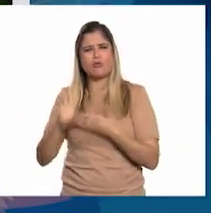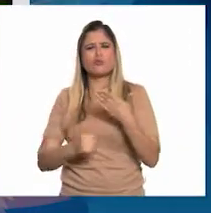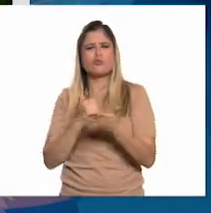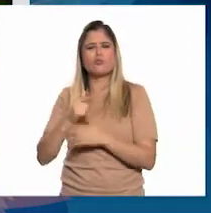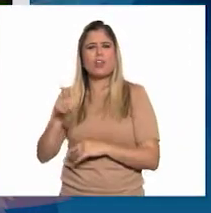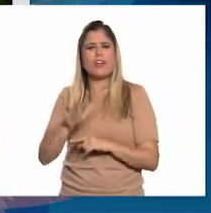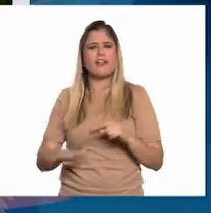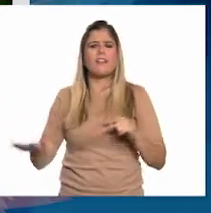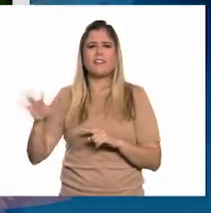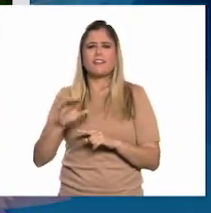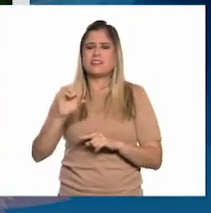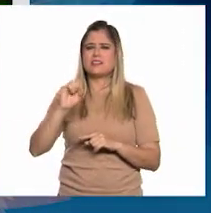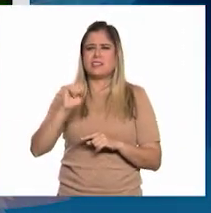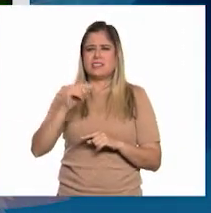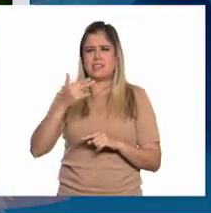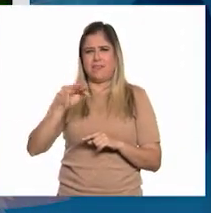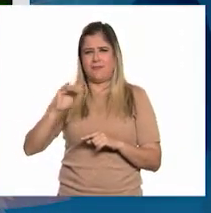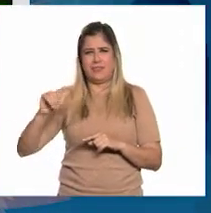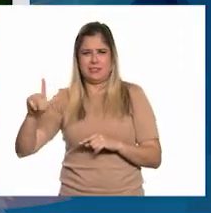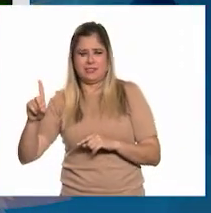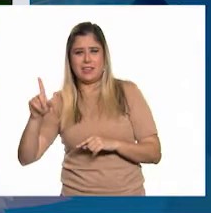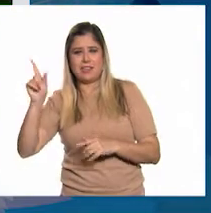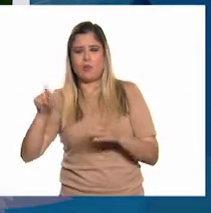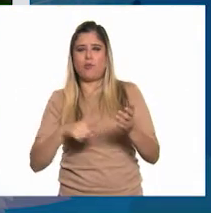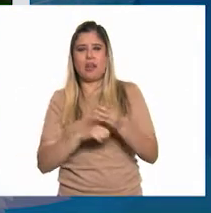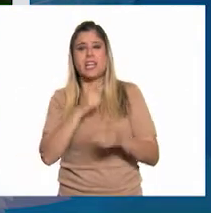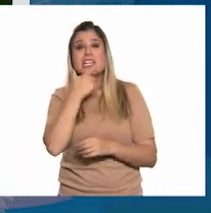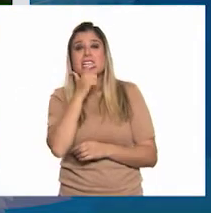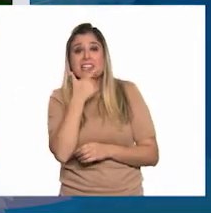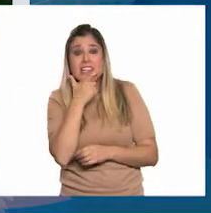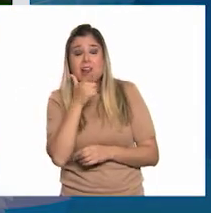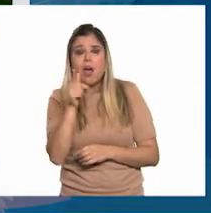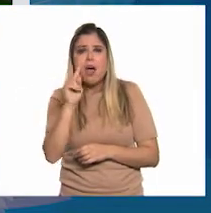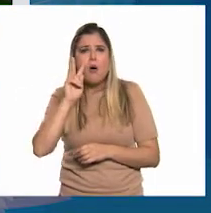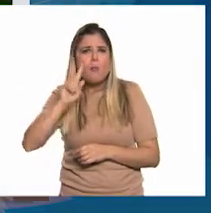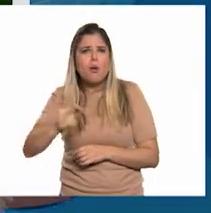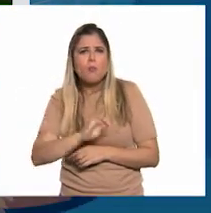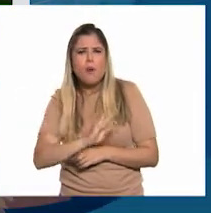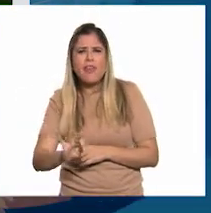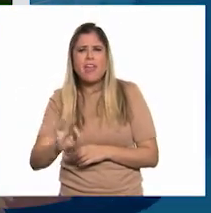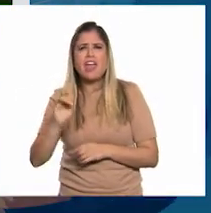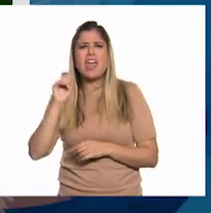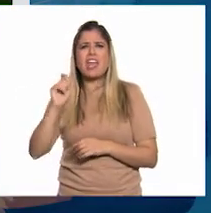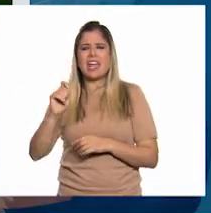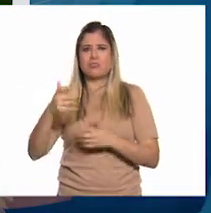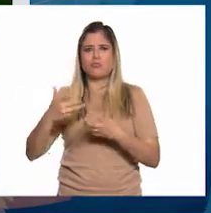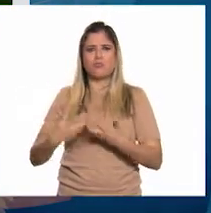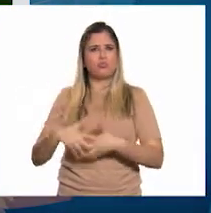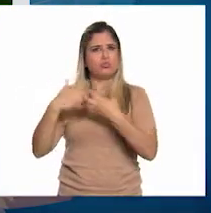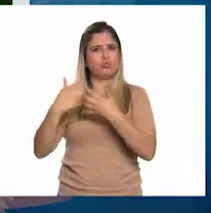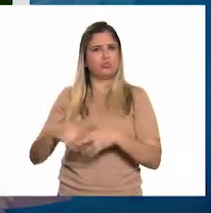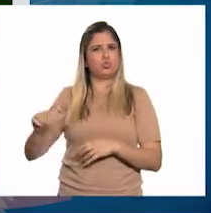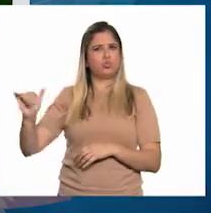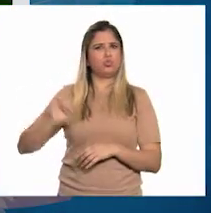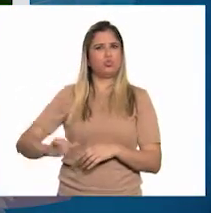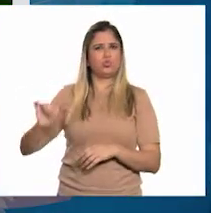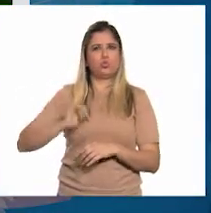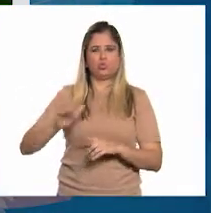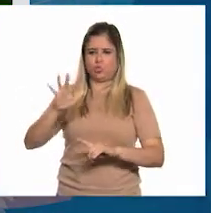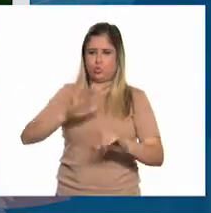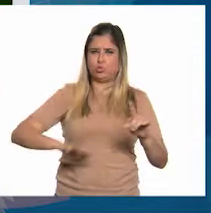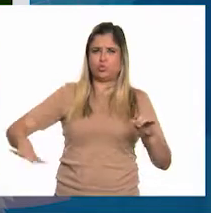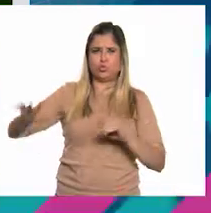de Sheffield, en Inglaterra, y se puede ver la antigua huella industrial en el paisaje